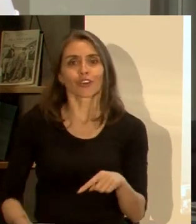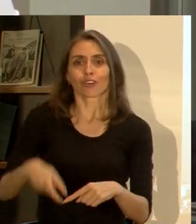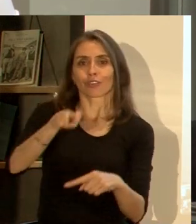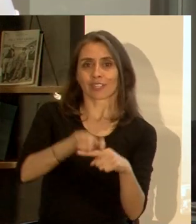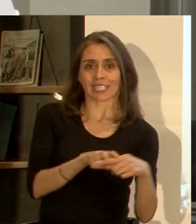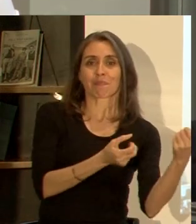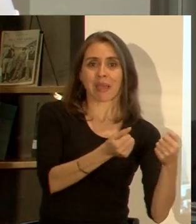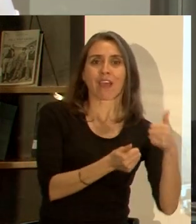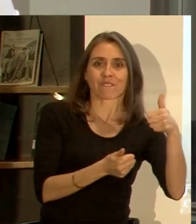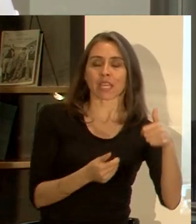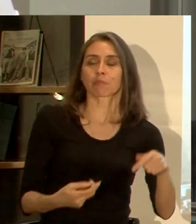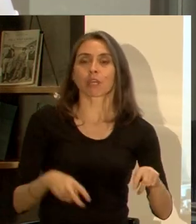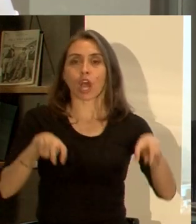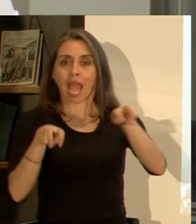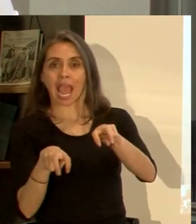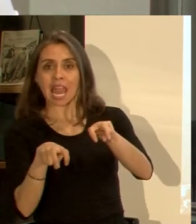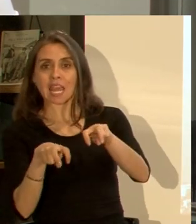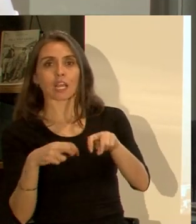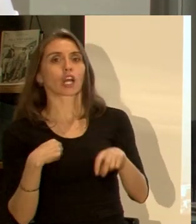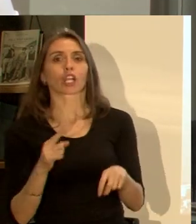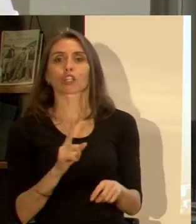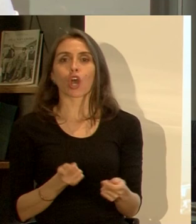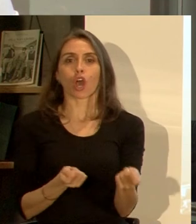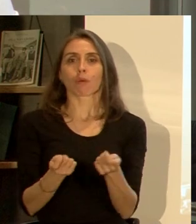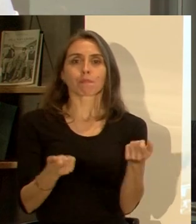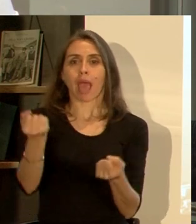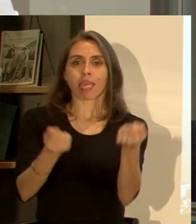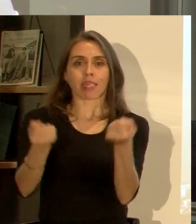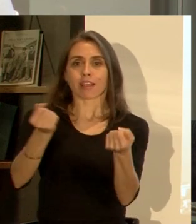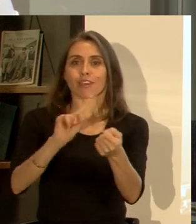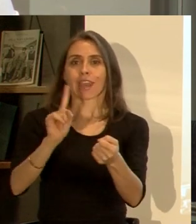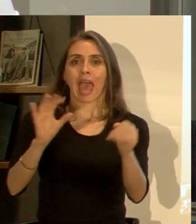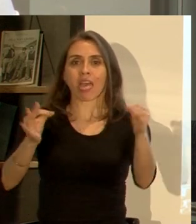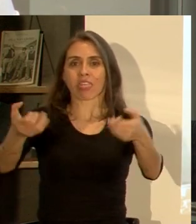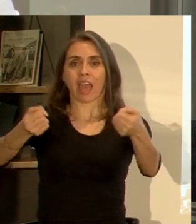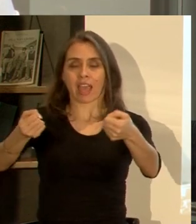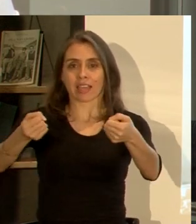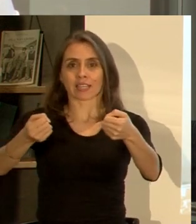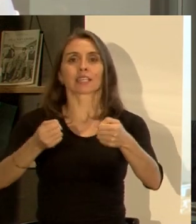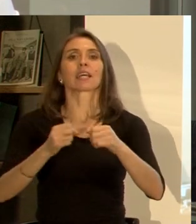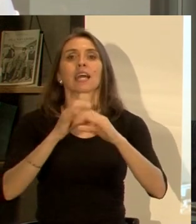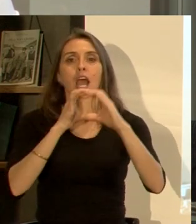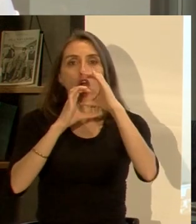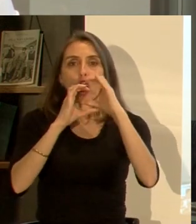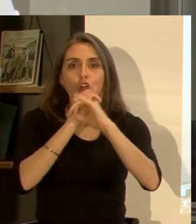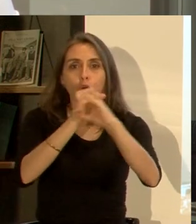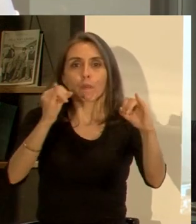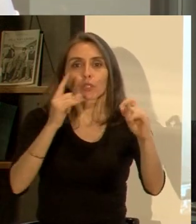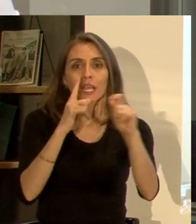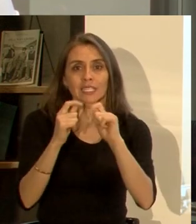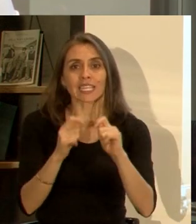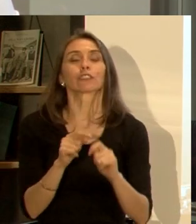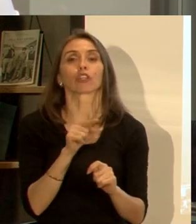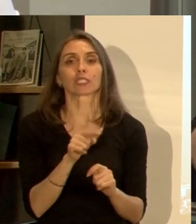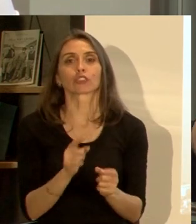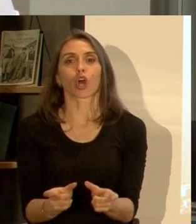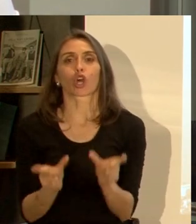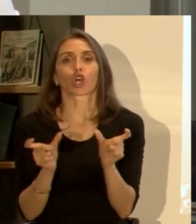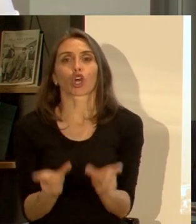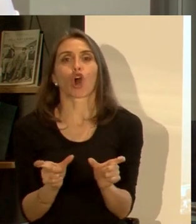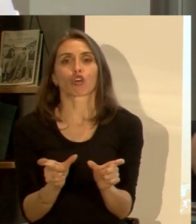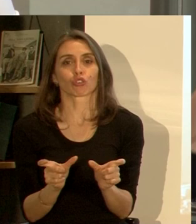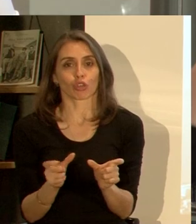sentado al lado y eso ocurre porque uno pierde el control del volante entonces en comunicación de riesgo se maneja mucho esa herramienta control